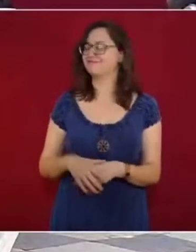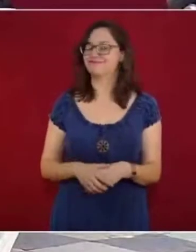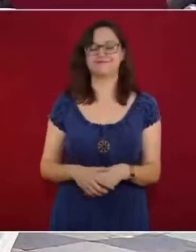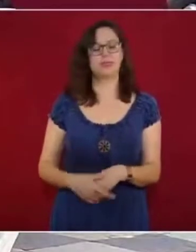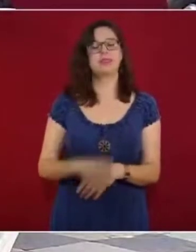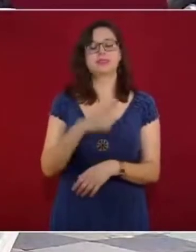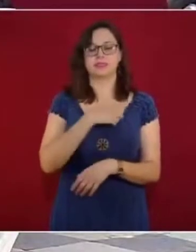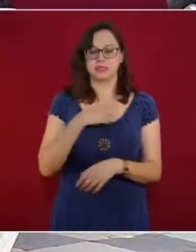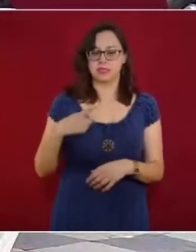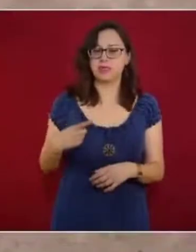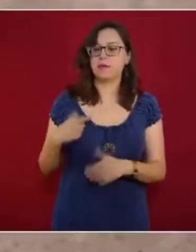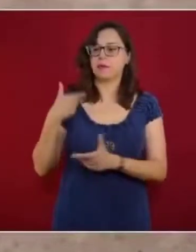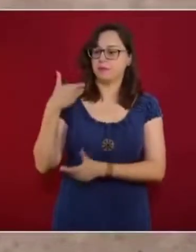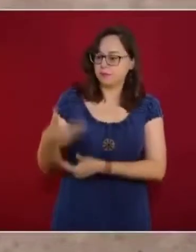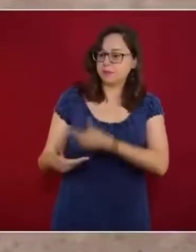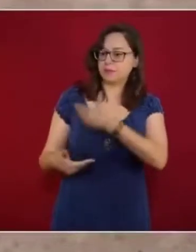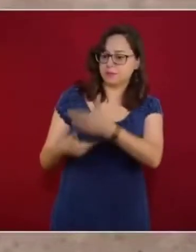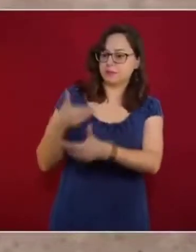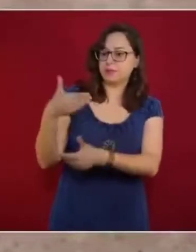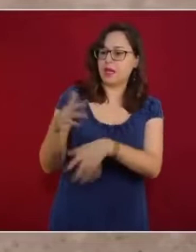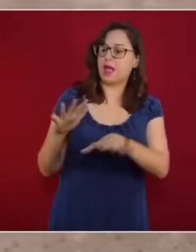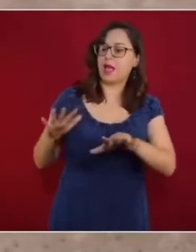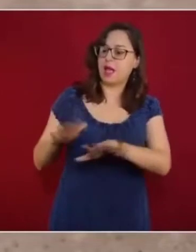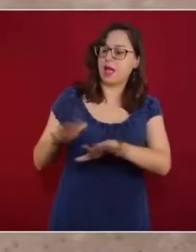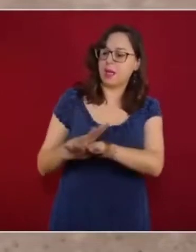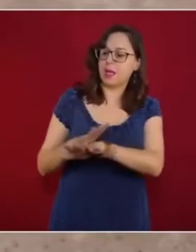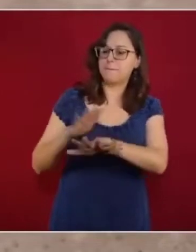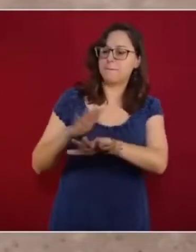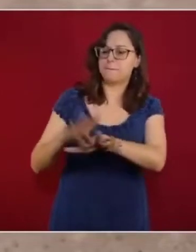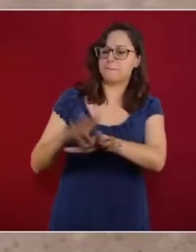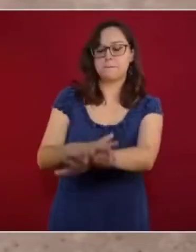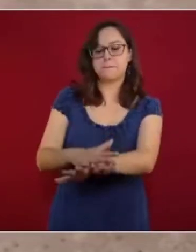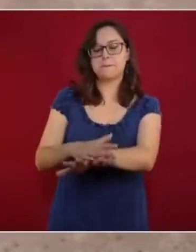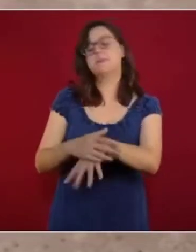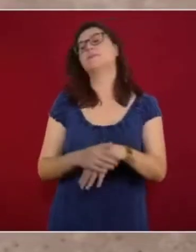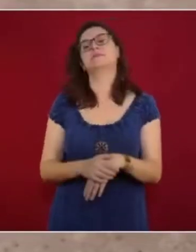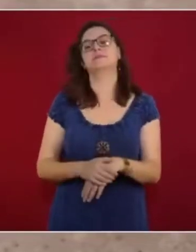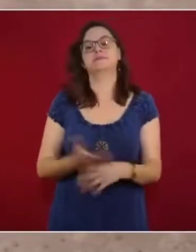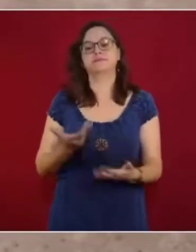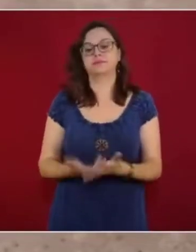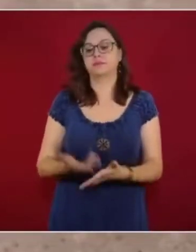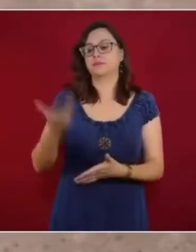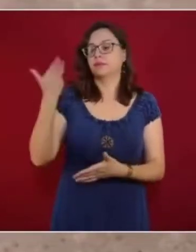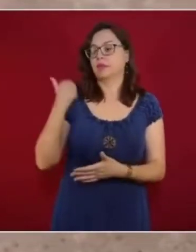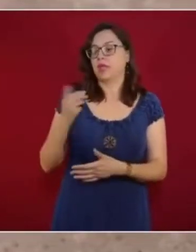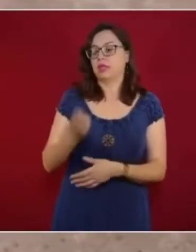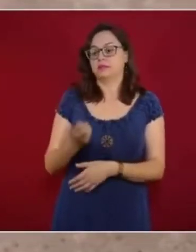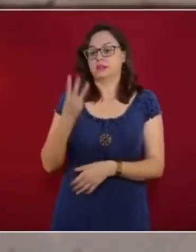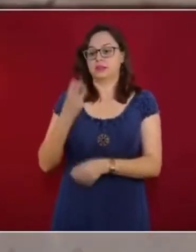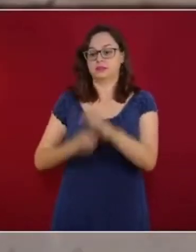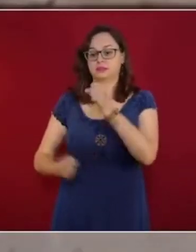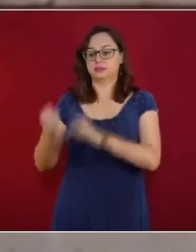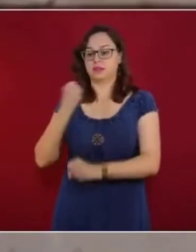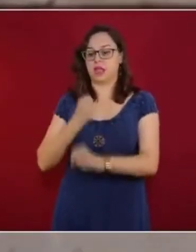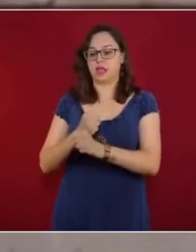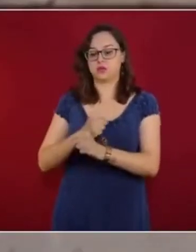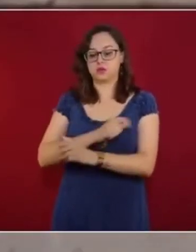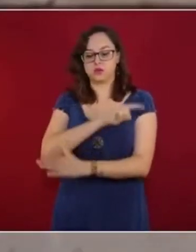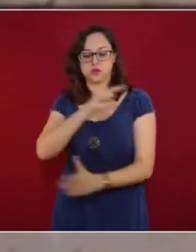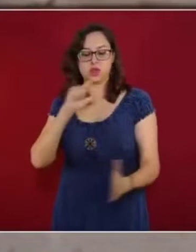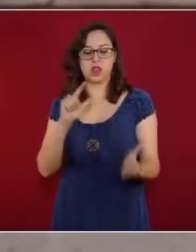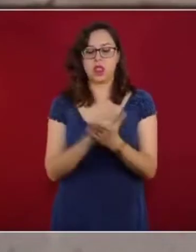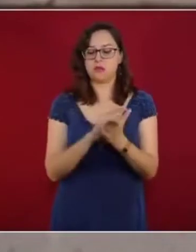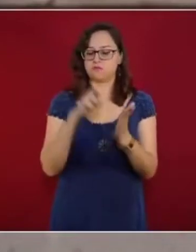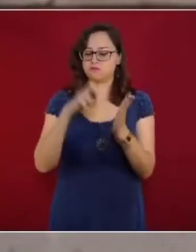A partir de esta necesidad, primero se impulsaron las reformas legales que alentaron el logro educativo. No a partir de la